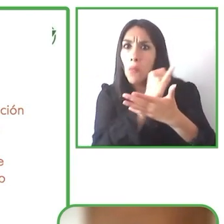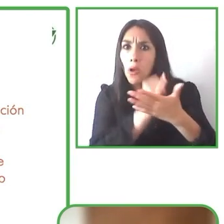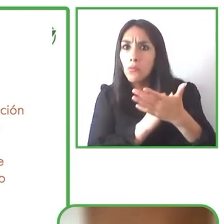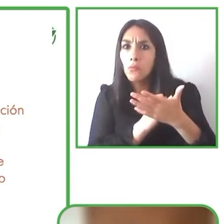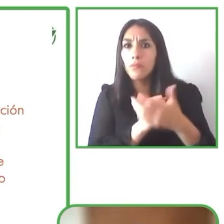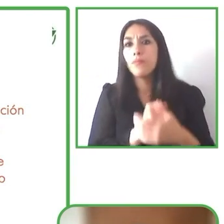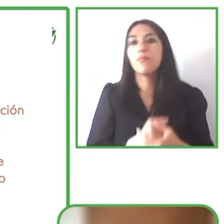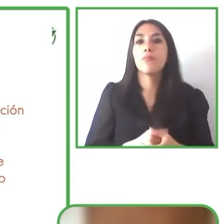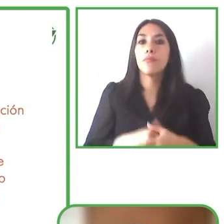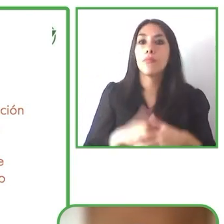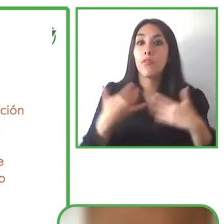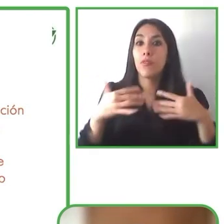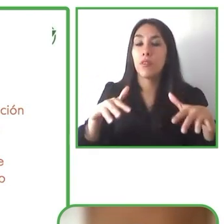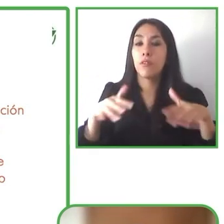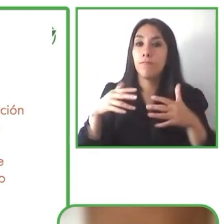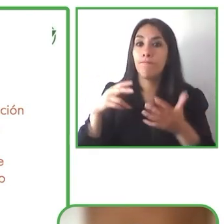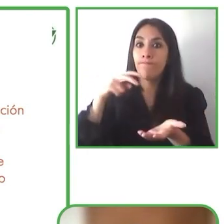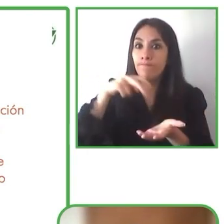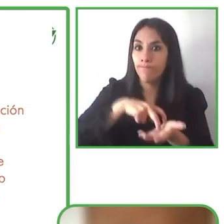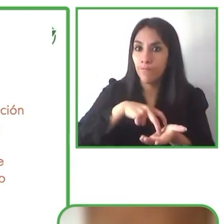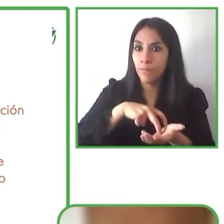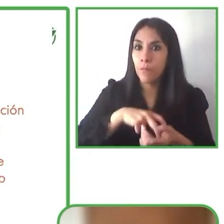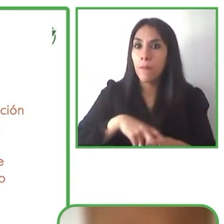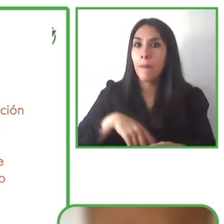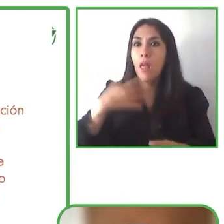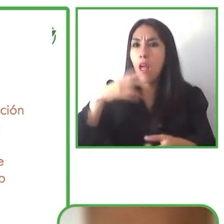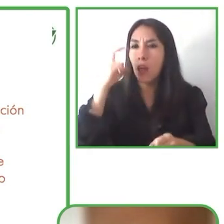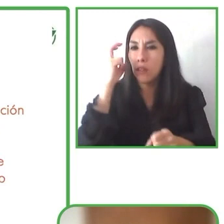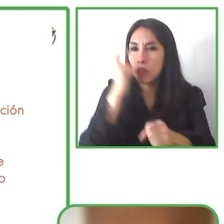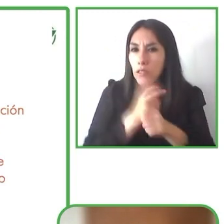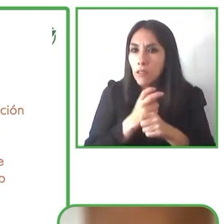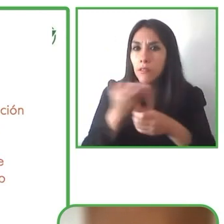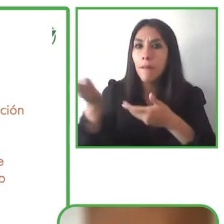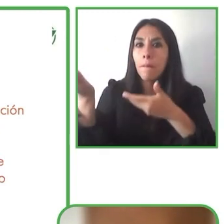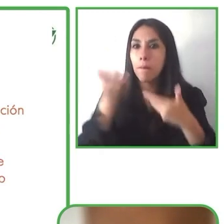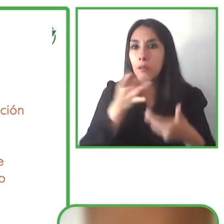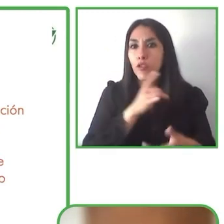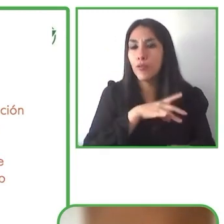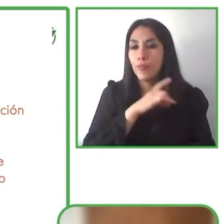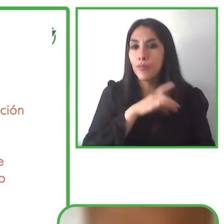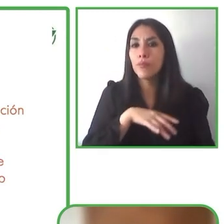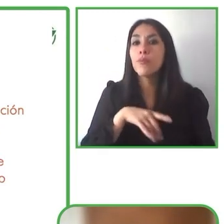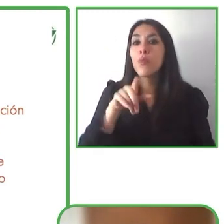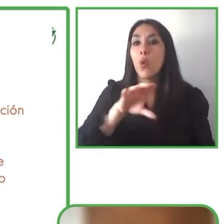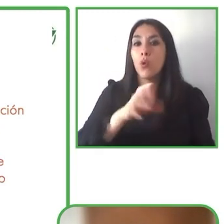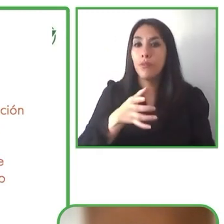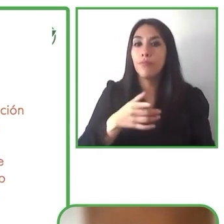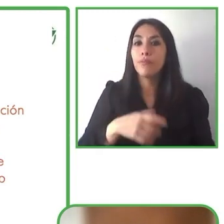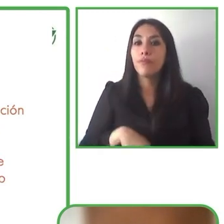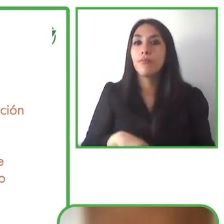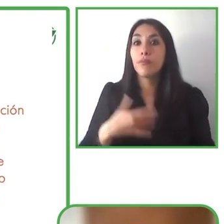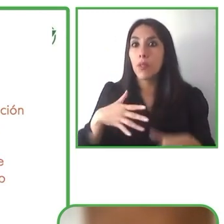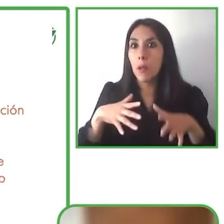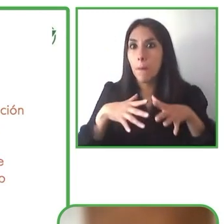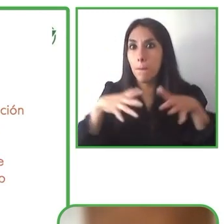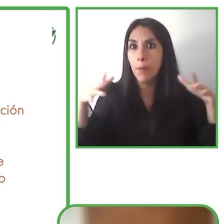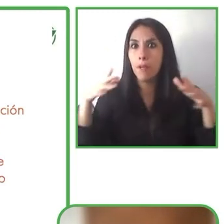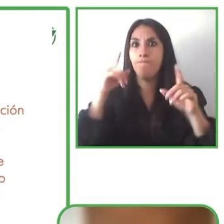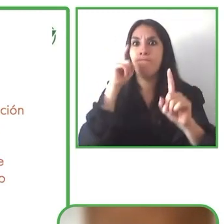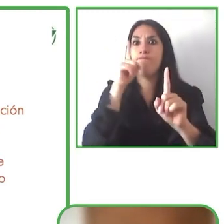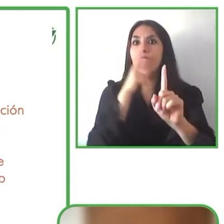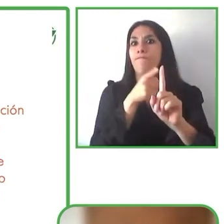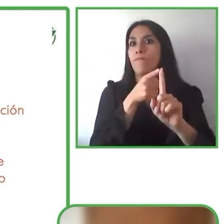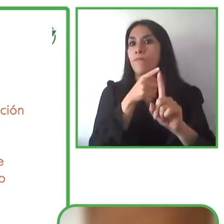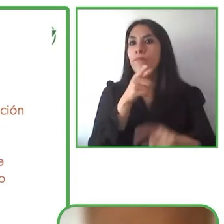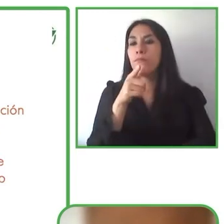dificultad llegaban al país y ese fue un gran objetivo. Sin embargo, después de un tiempo que la fundación